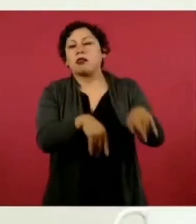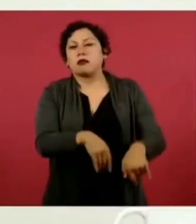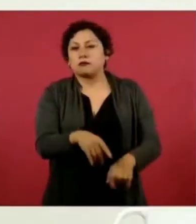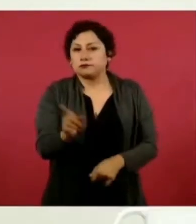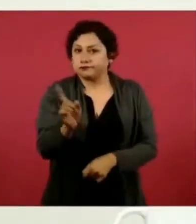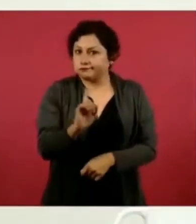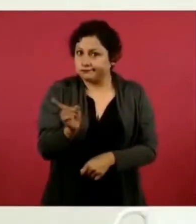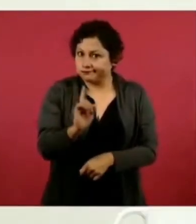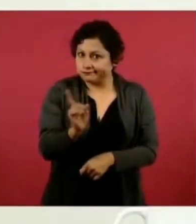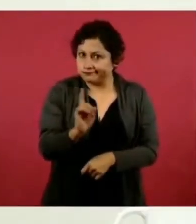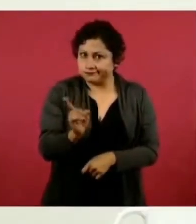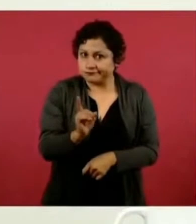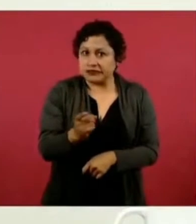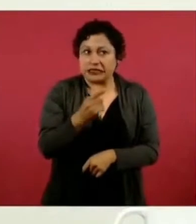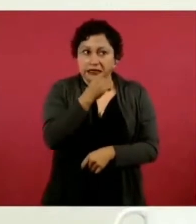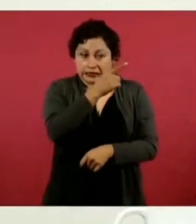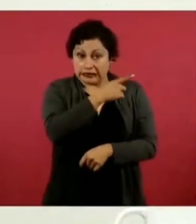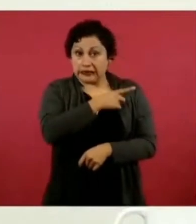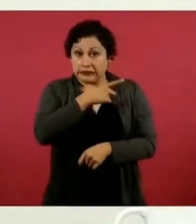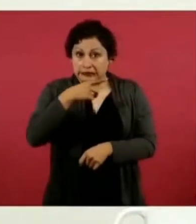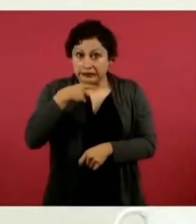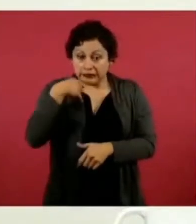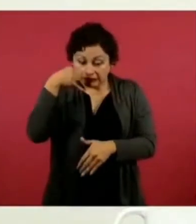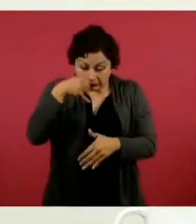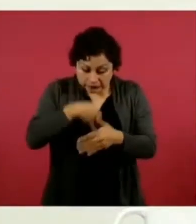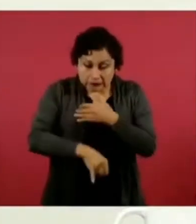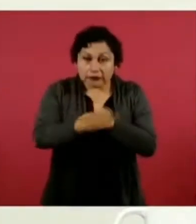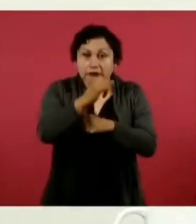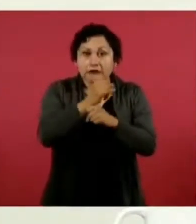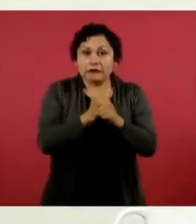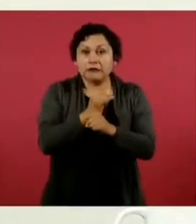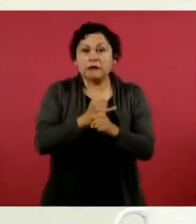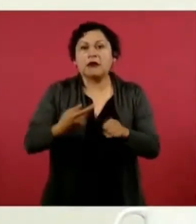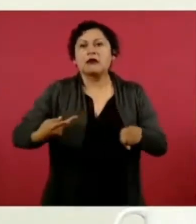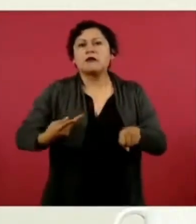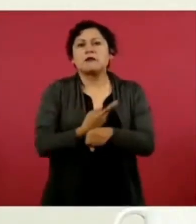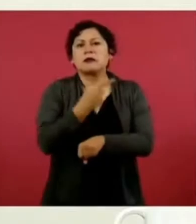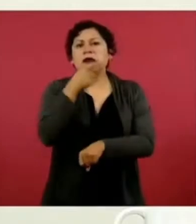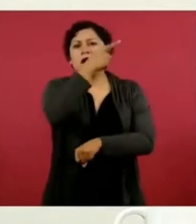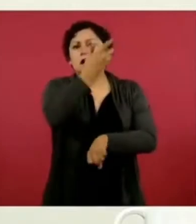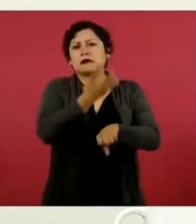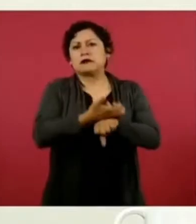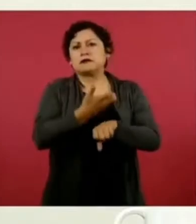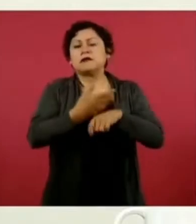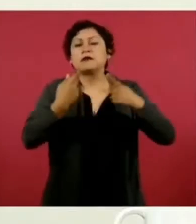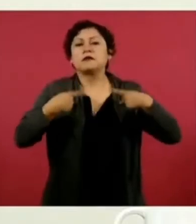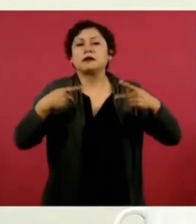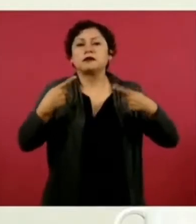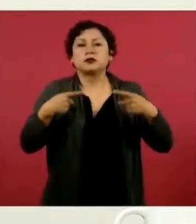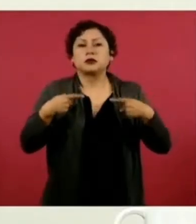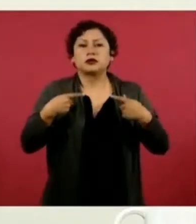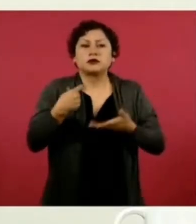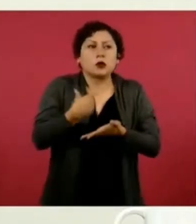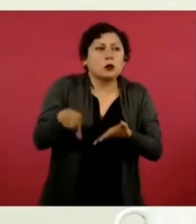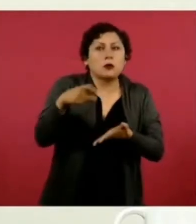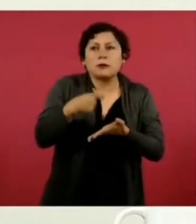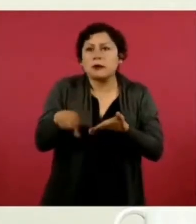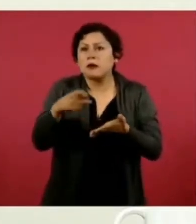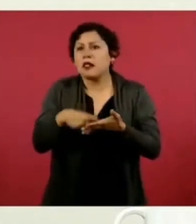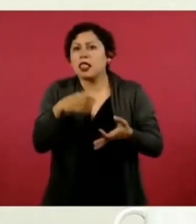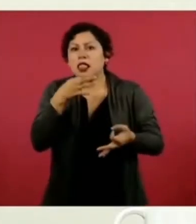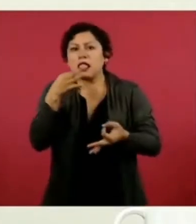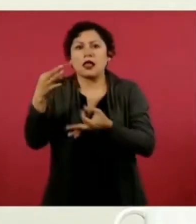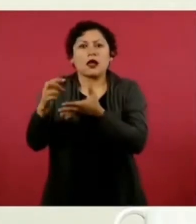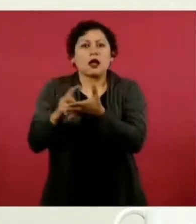demanda y ¿por qué tanta demanda de droga?, ¿qué está